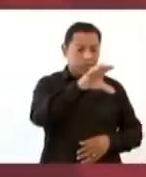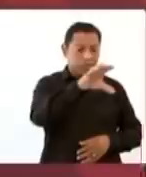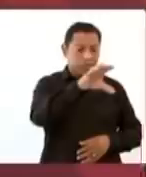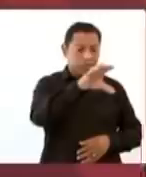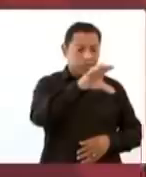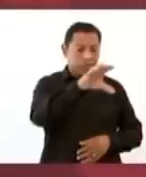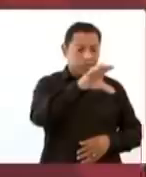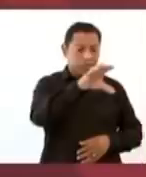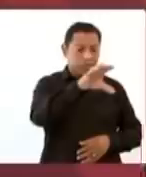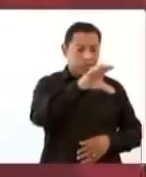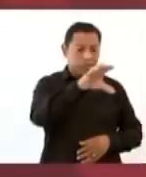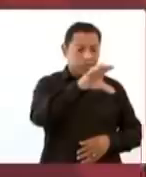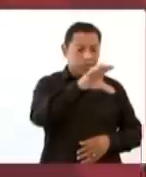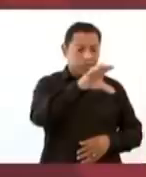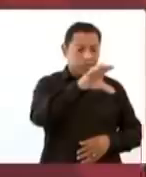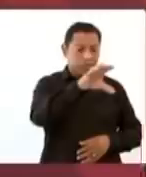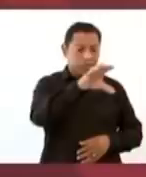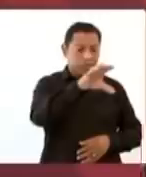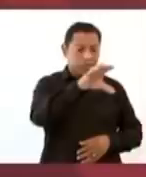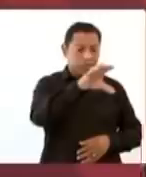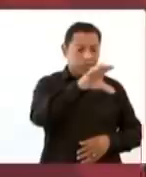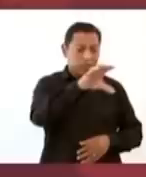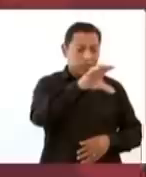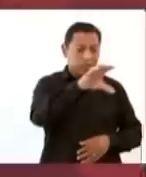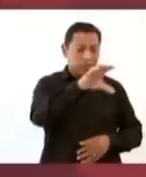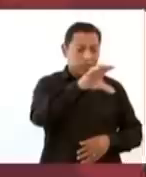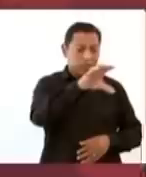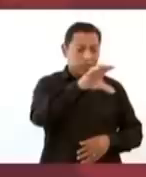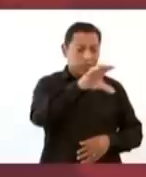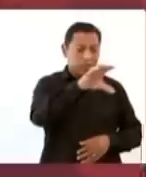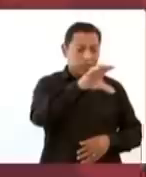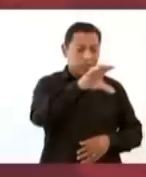¿qué es lo que hace? Hablar y hablar y hablar, hablar.